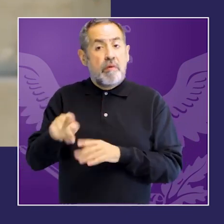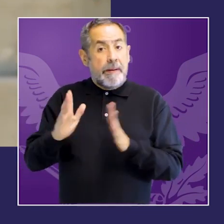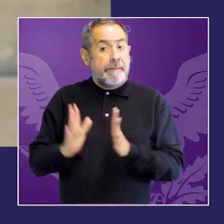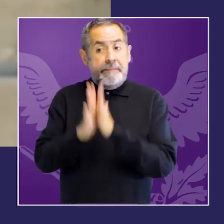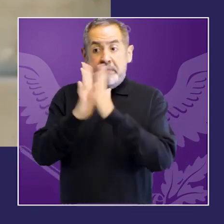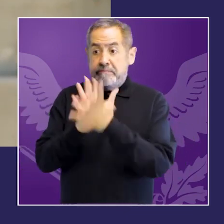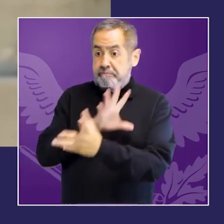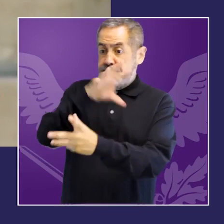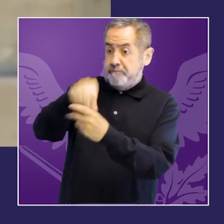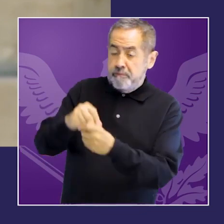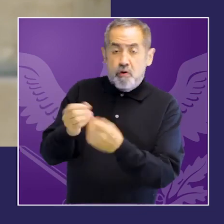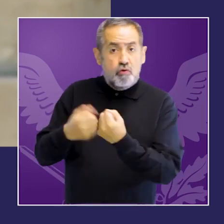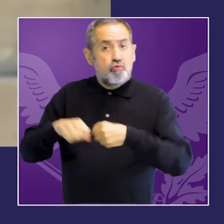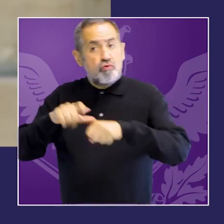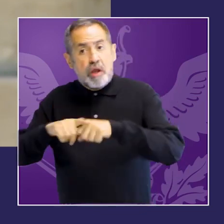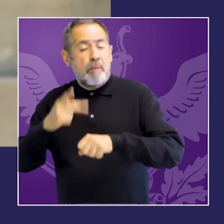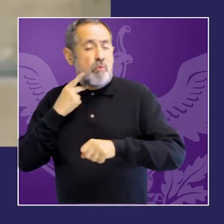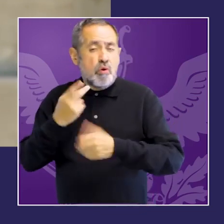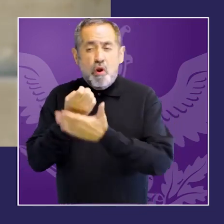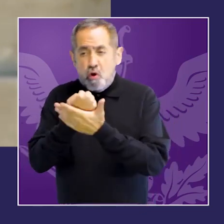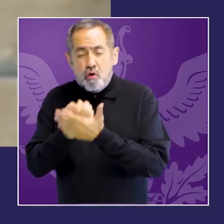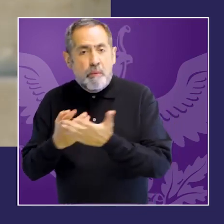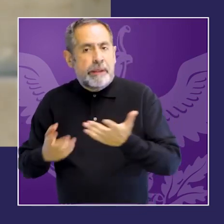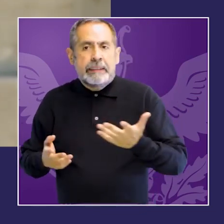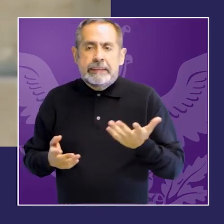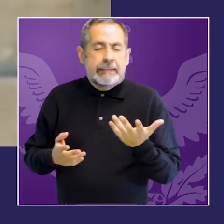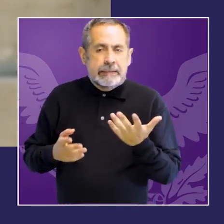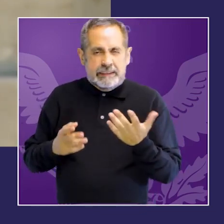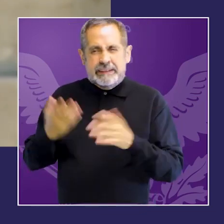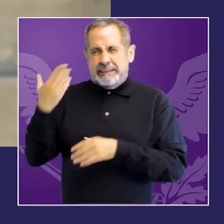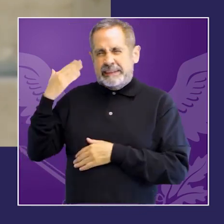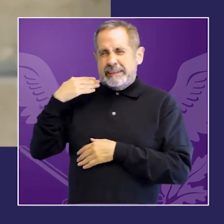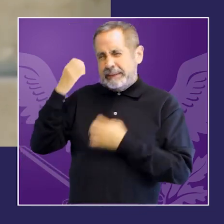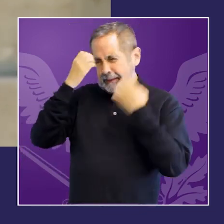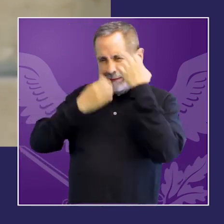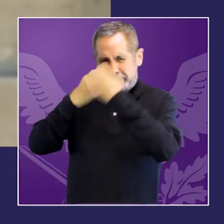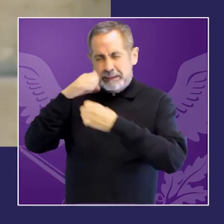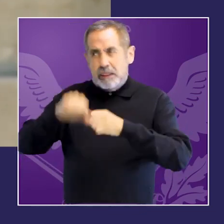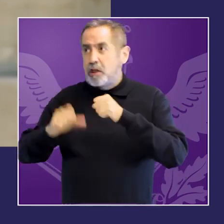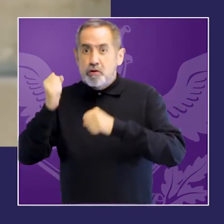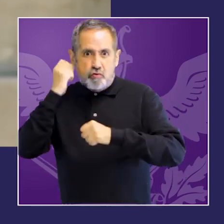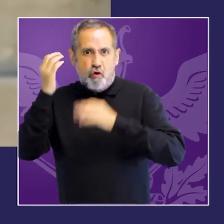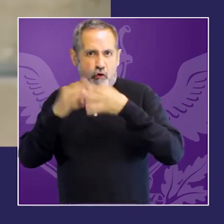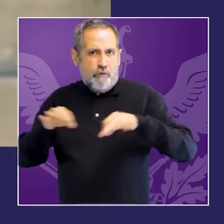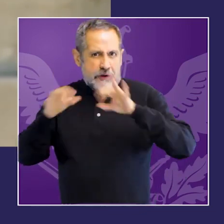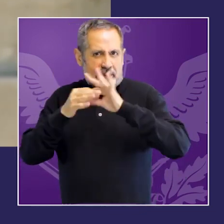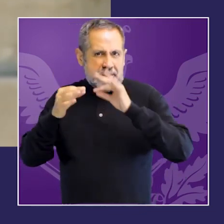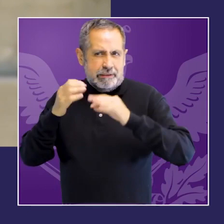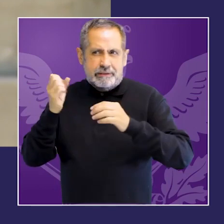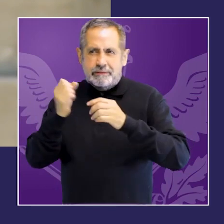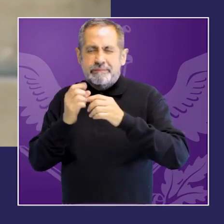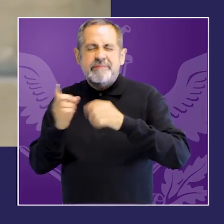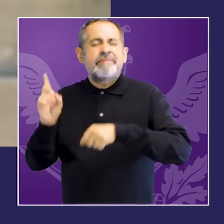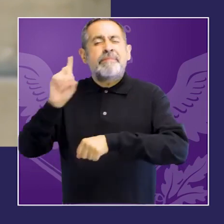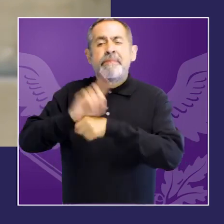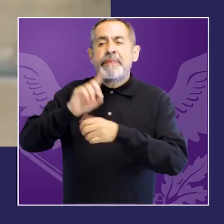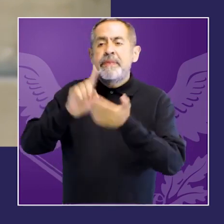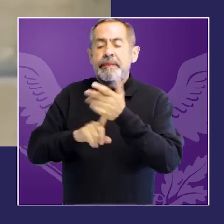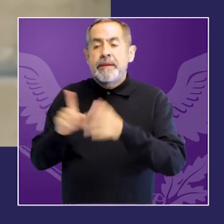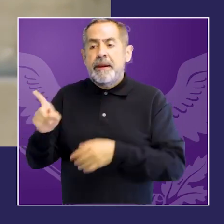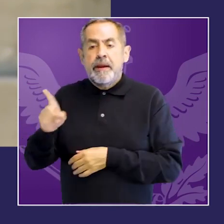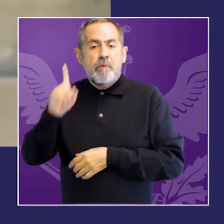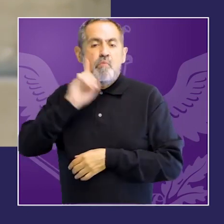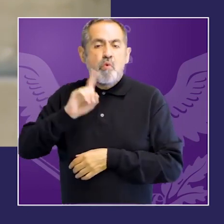estructural y a pesar del enorme consenso social reunido detrás de la condena y la necesidad de prevenir los femicidios,